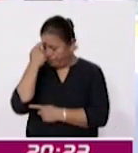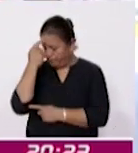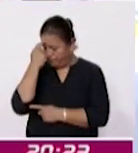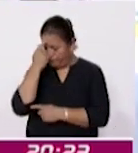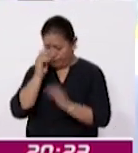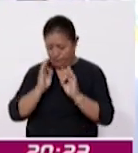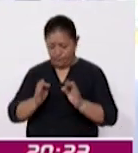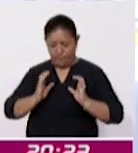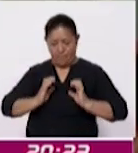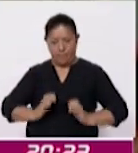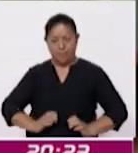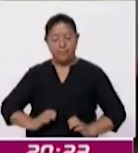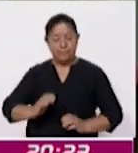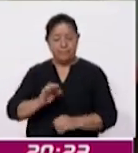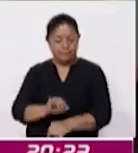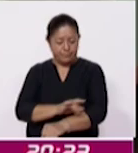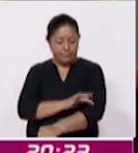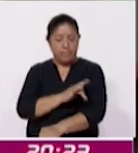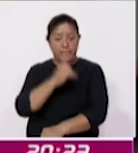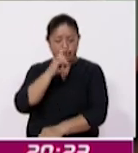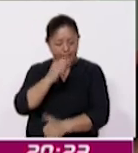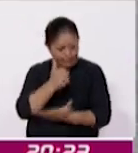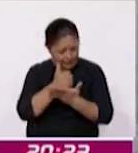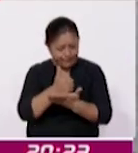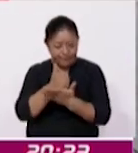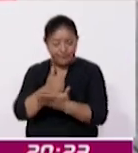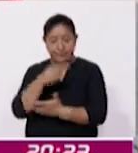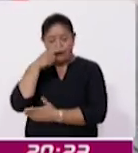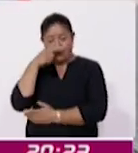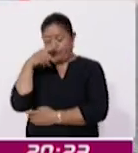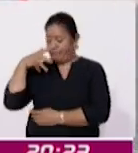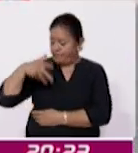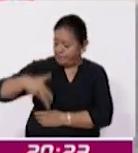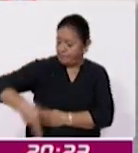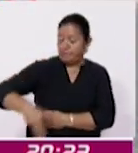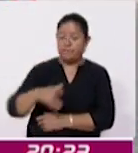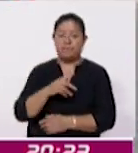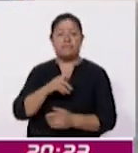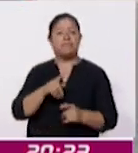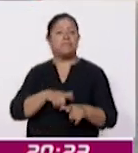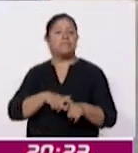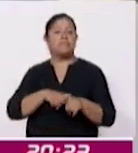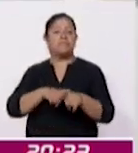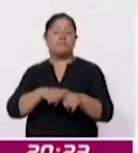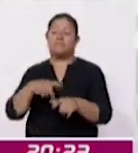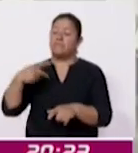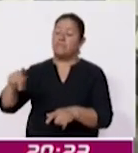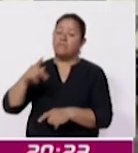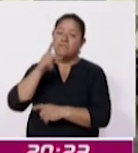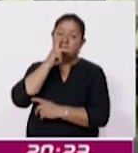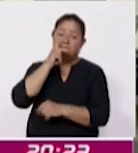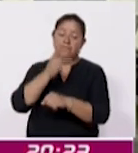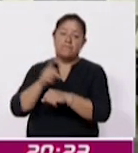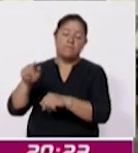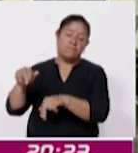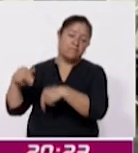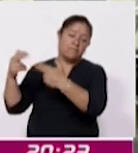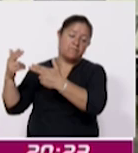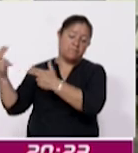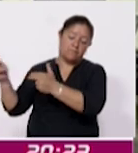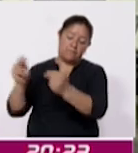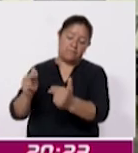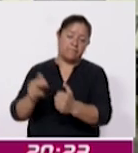para prestar sus servicios de manera eficaz y orgullosamente continuar el ejemplo de su señor padre. Día con día nos